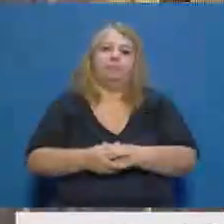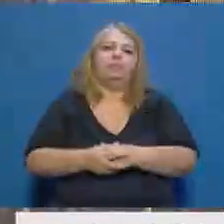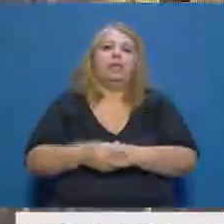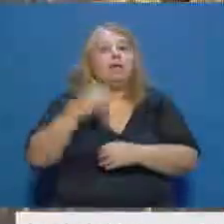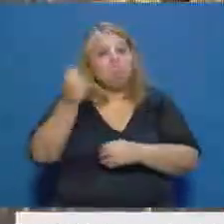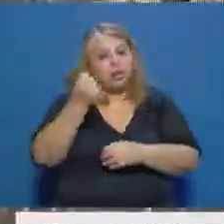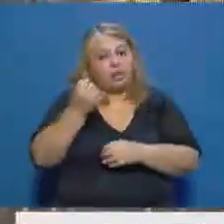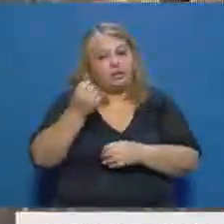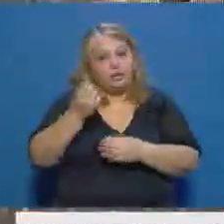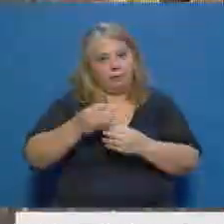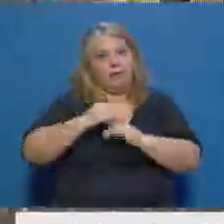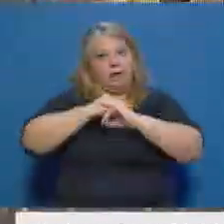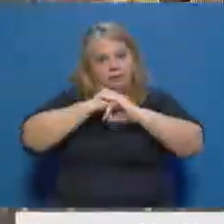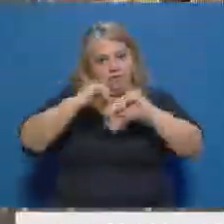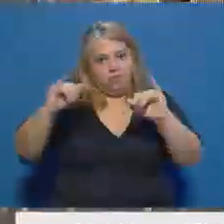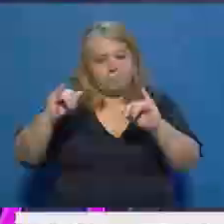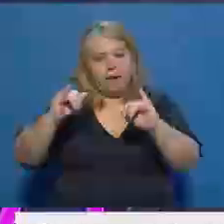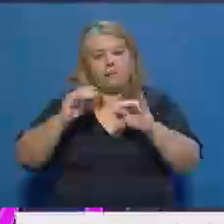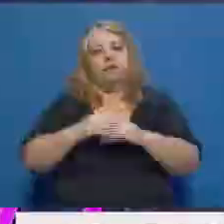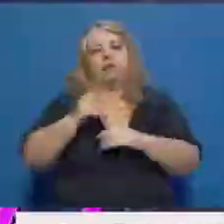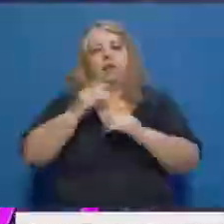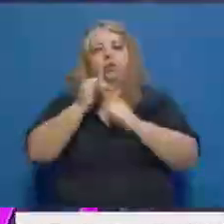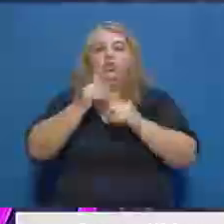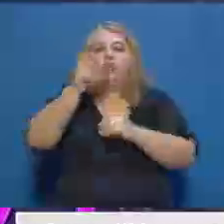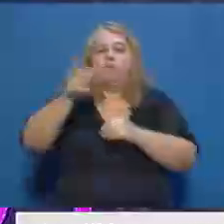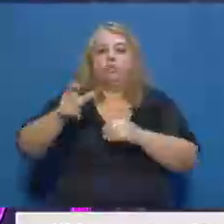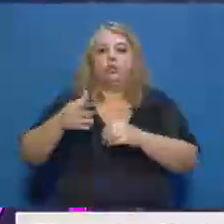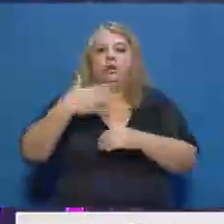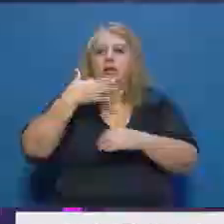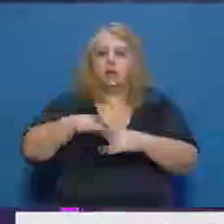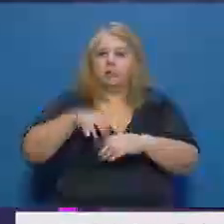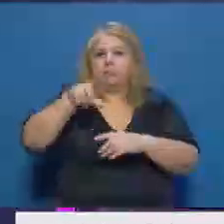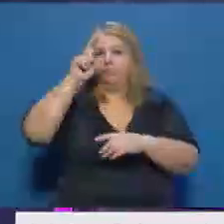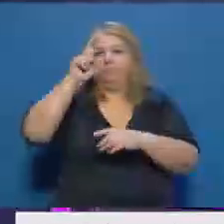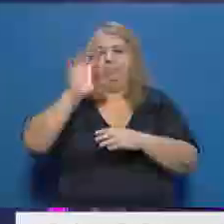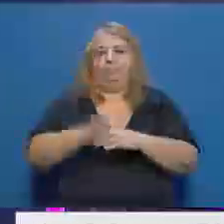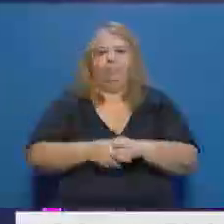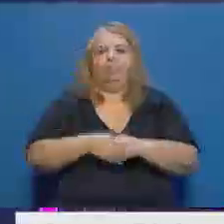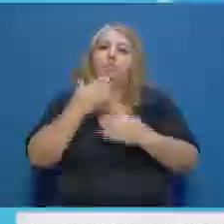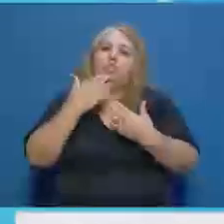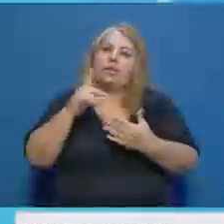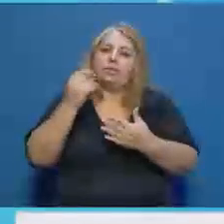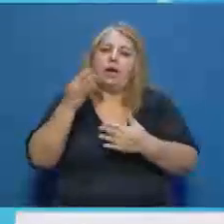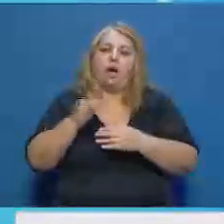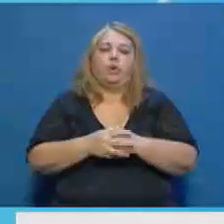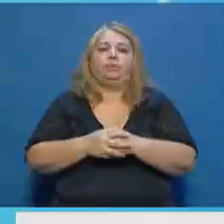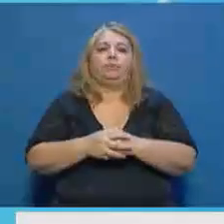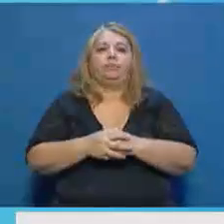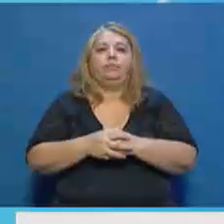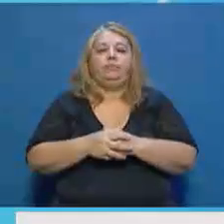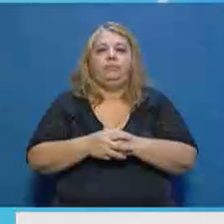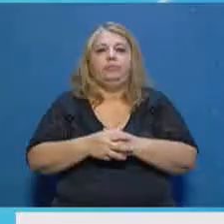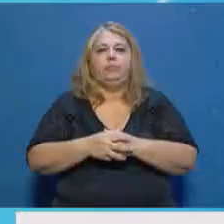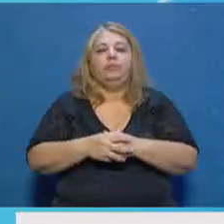importante darle a conocer esta noticia a la gente para que se prepare, sobre todo a los mendozinos. Sí, señora. Bueno, gracias, Lauria. Y que fue pionero, es el municipio